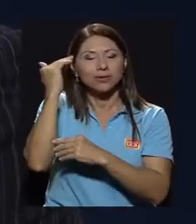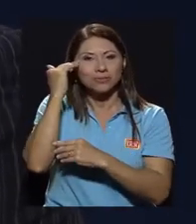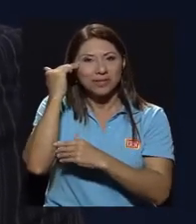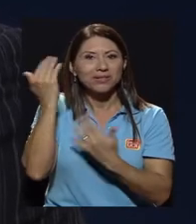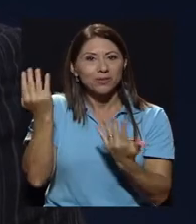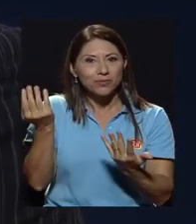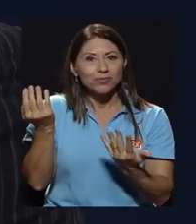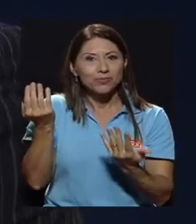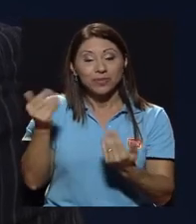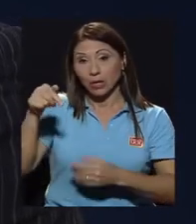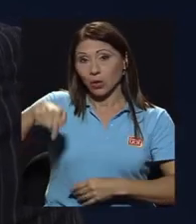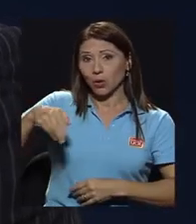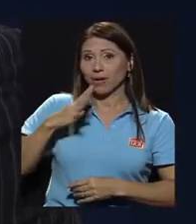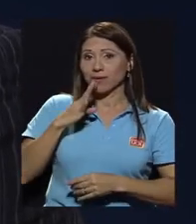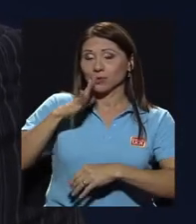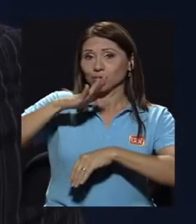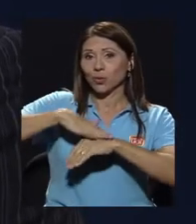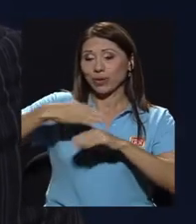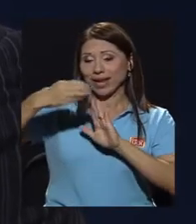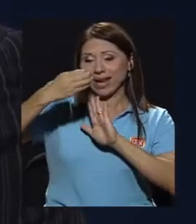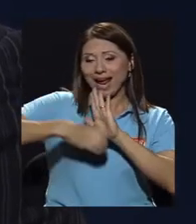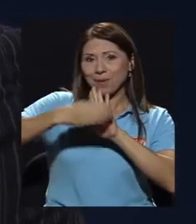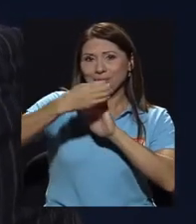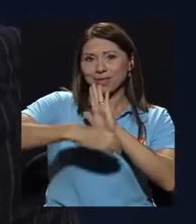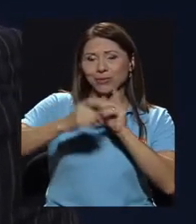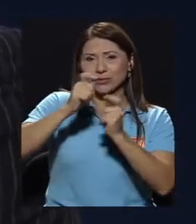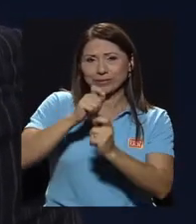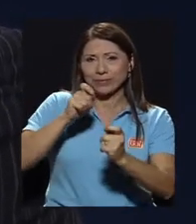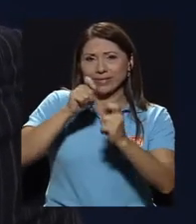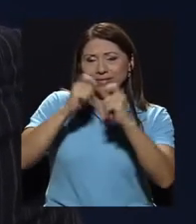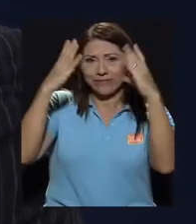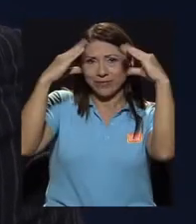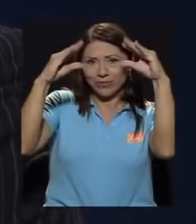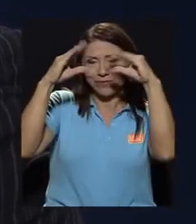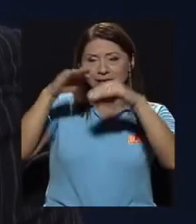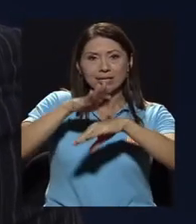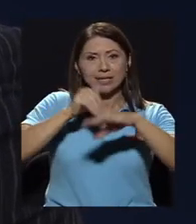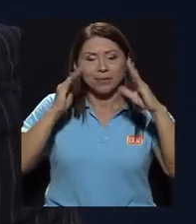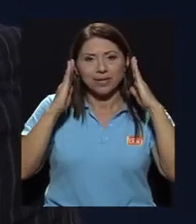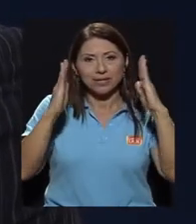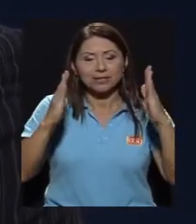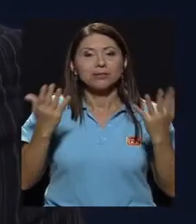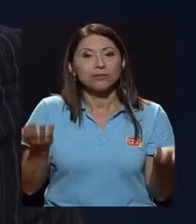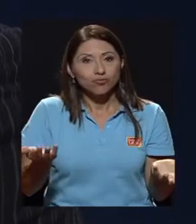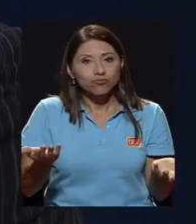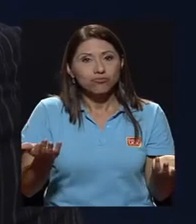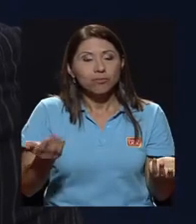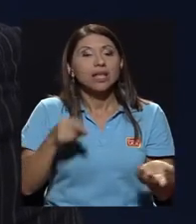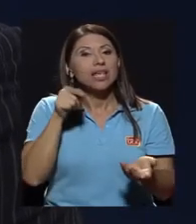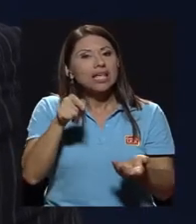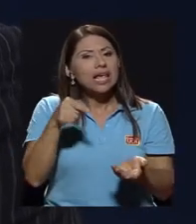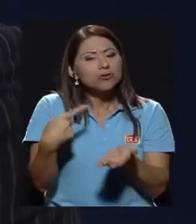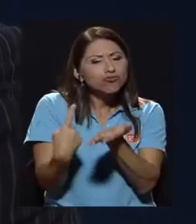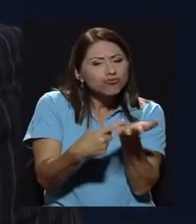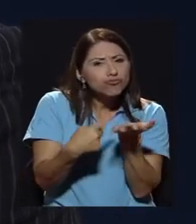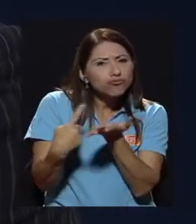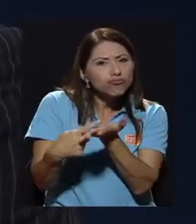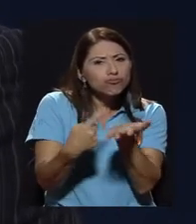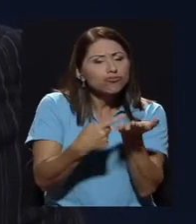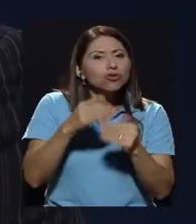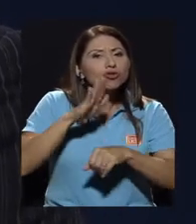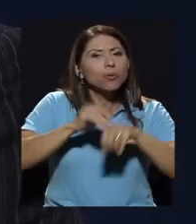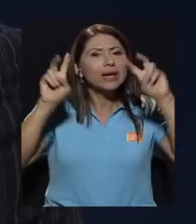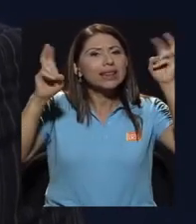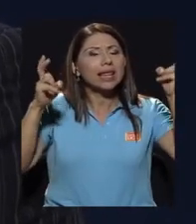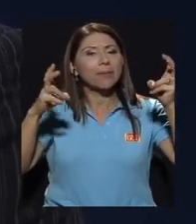supuesto el día de hoy conversamos sobre capítulos específicos que llaman mucho la atención y que de algún modo hacen reflexiones profundas sobre